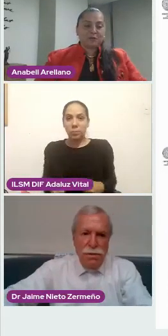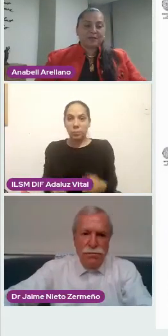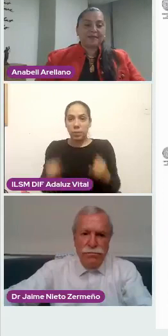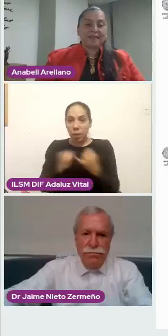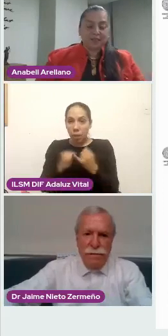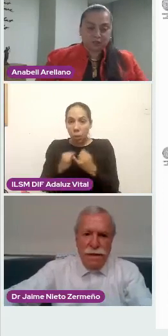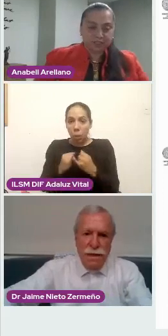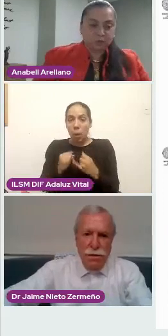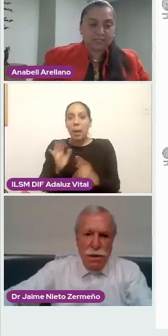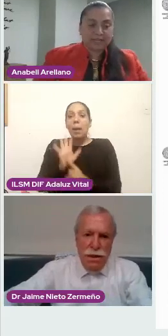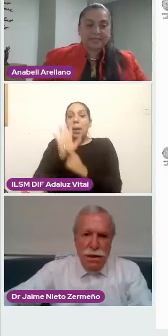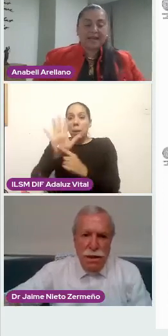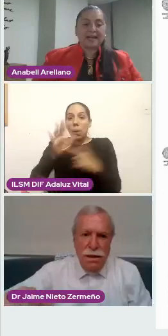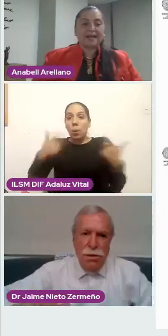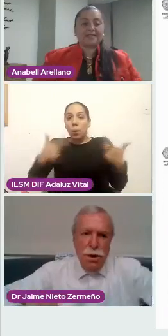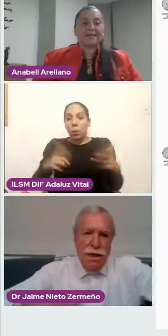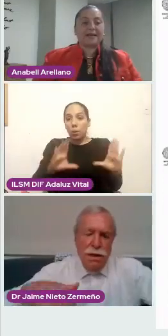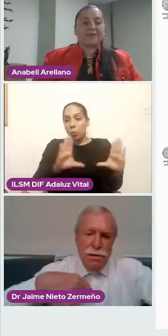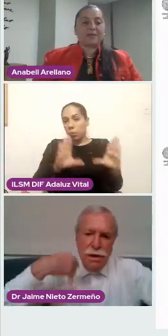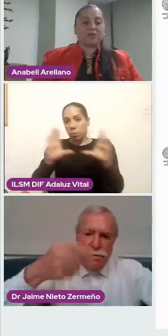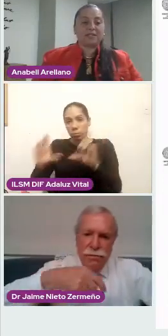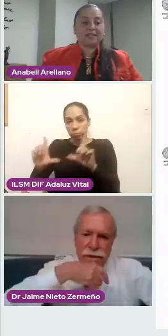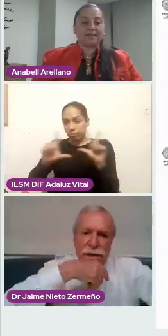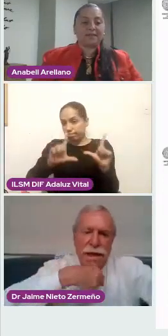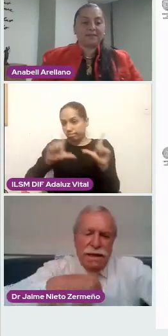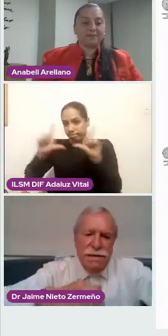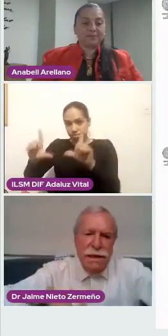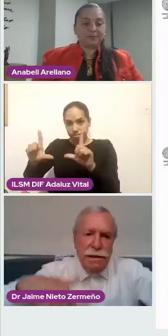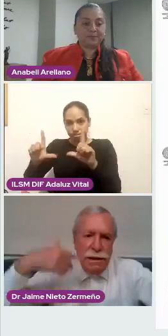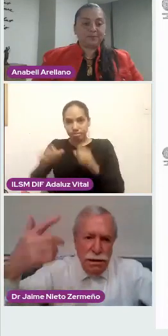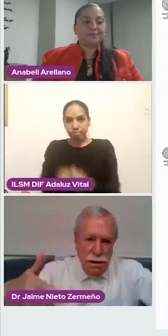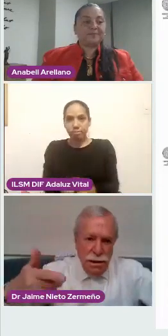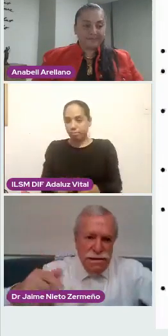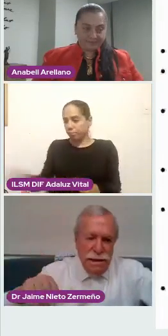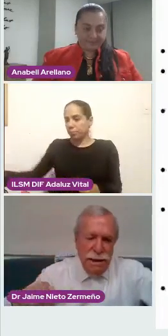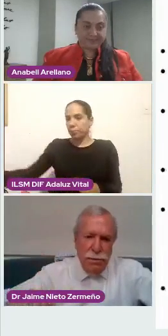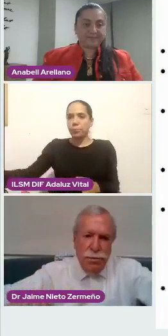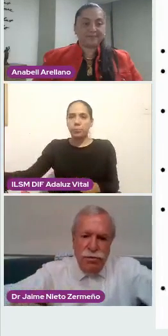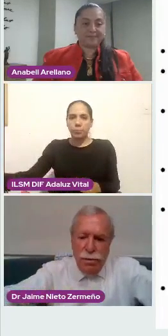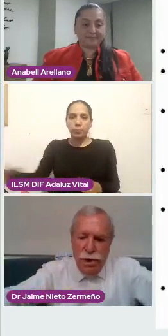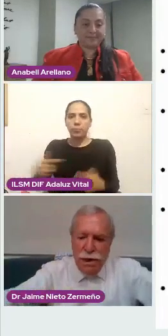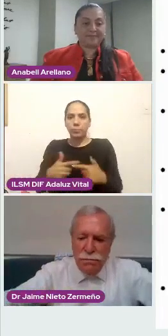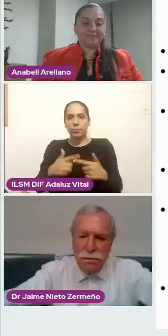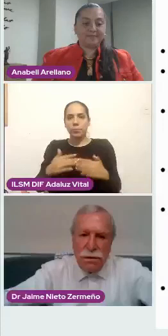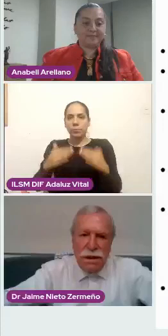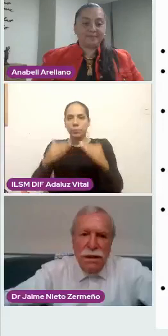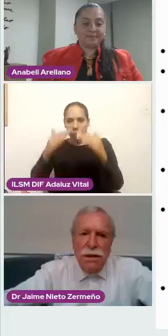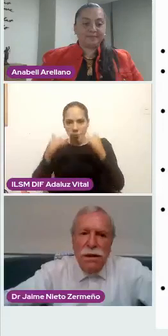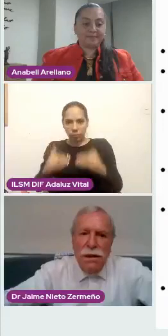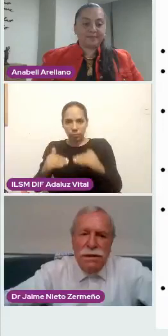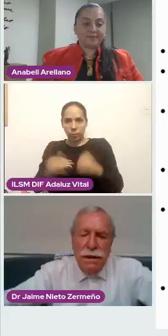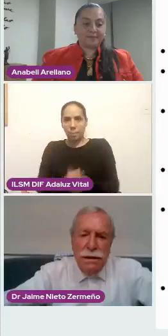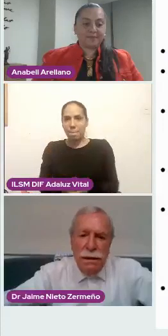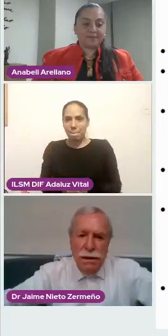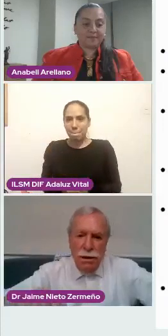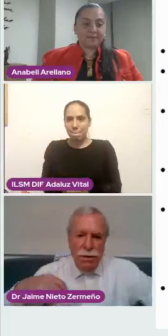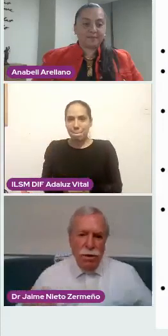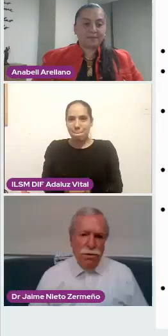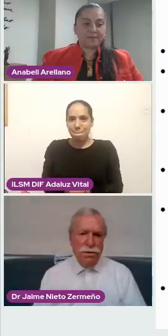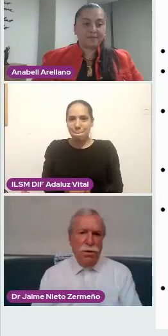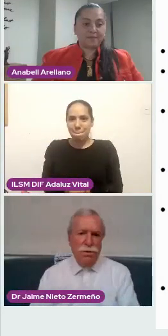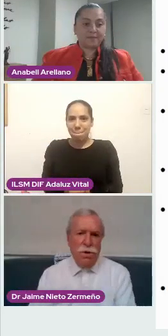estamos pendiente. No sé si gusta que haga ya paso a la siguiente. La siguiente. La siguiente, por favor. La siguiente.